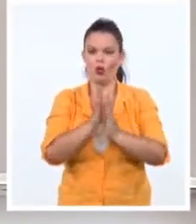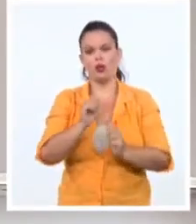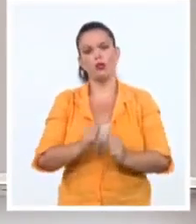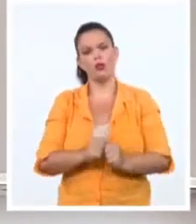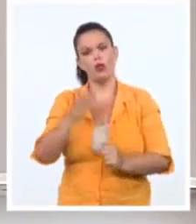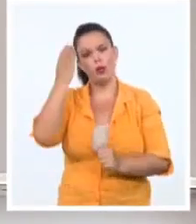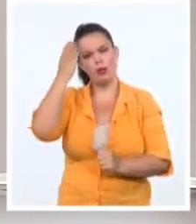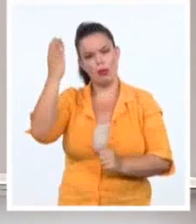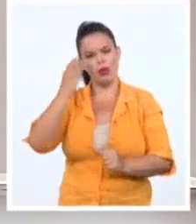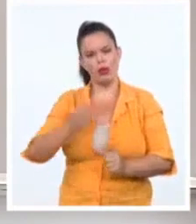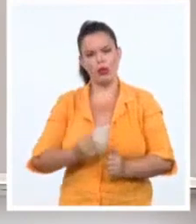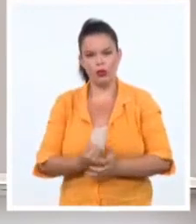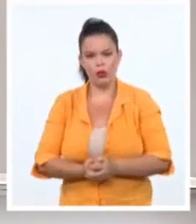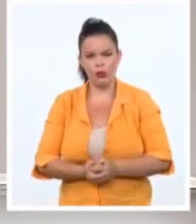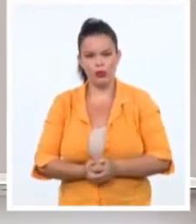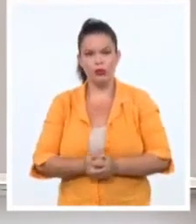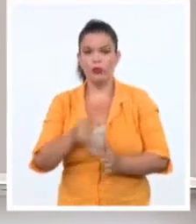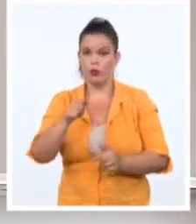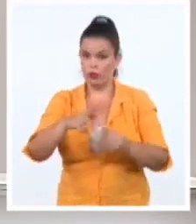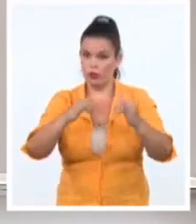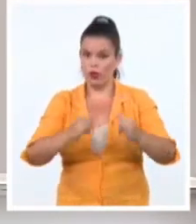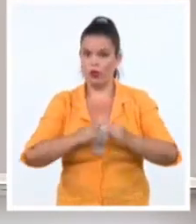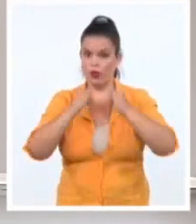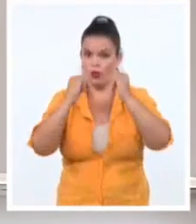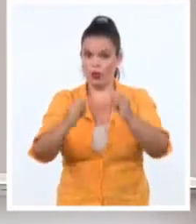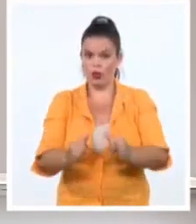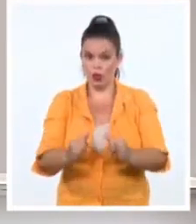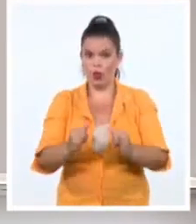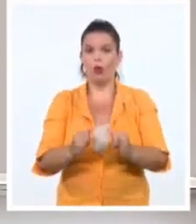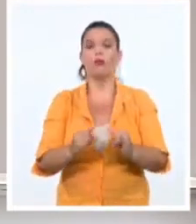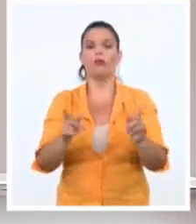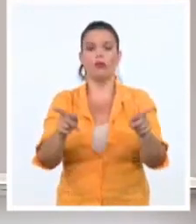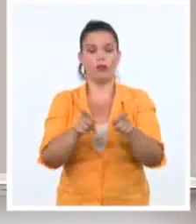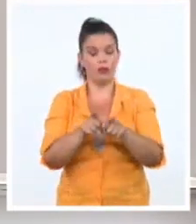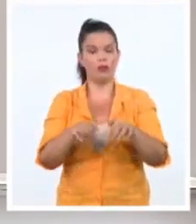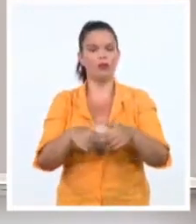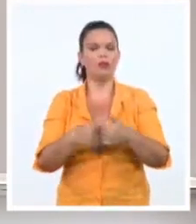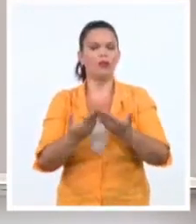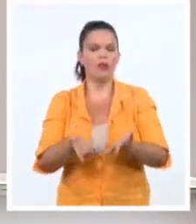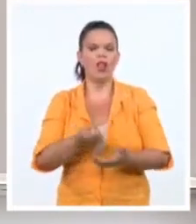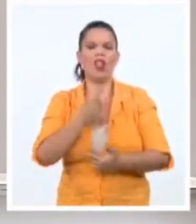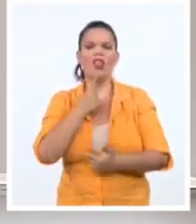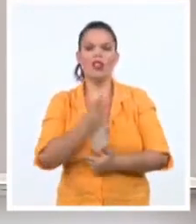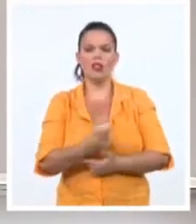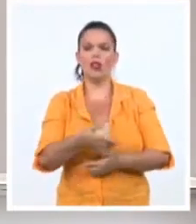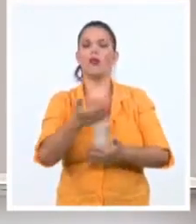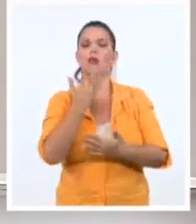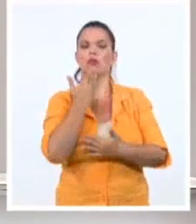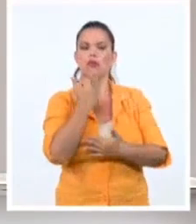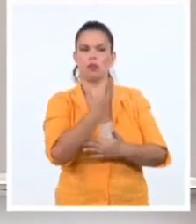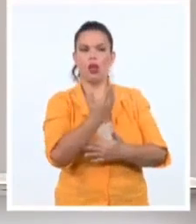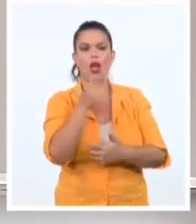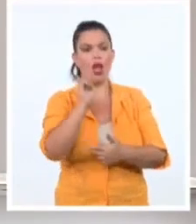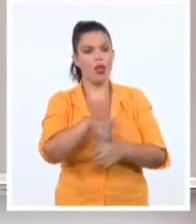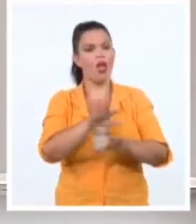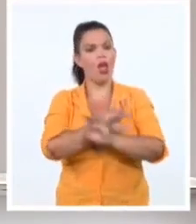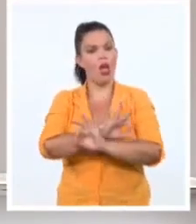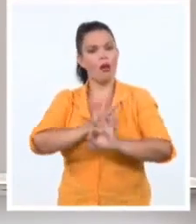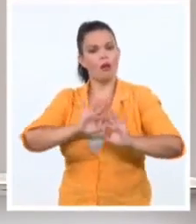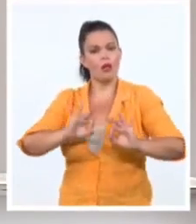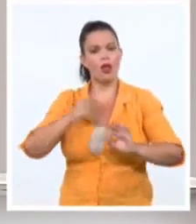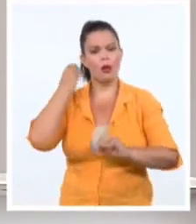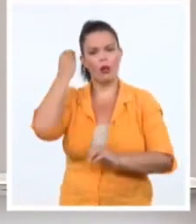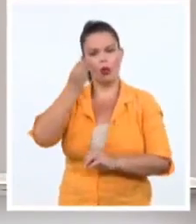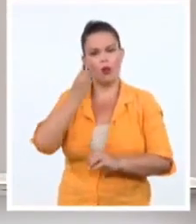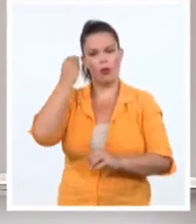en uno de sus fragmentos, reconocía que constituye un motivo de especial preocupación